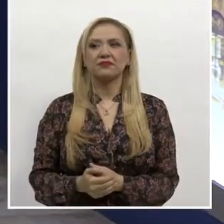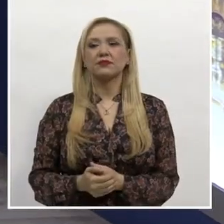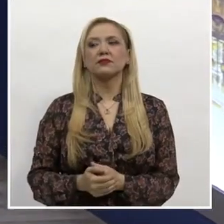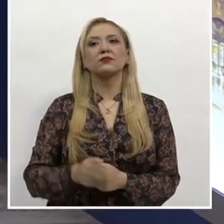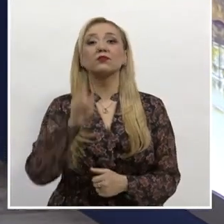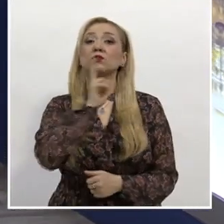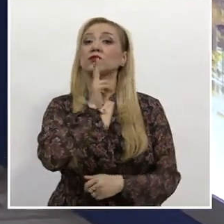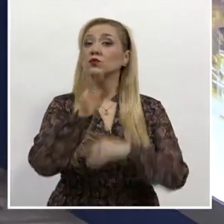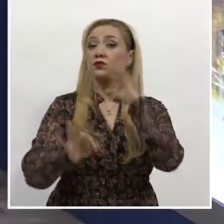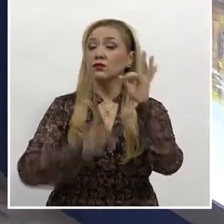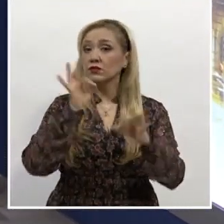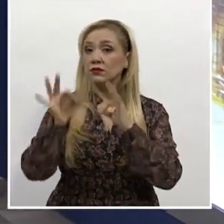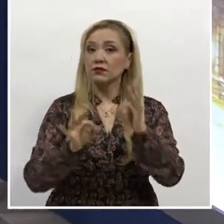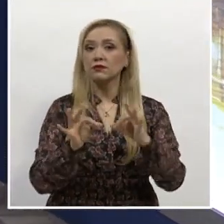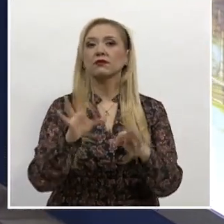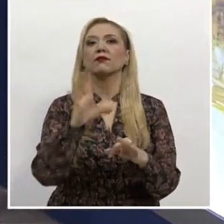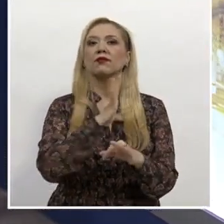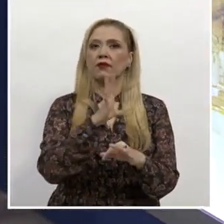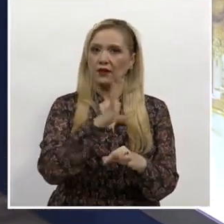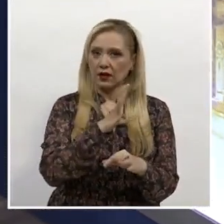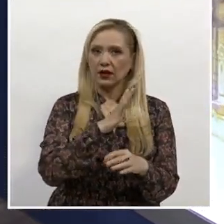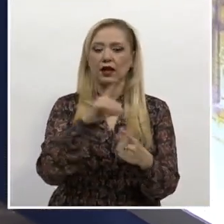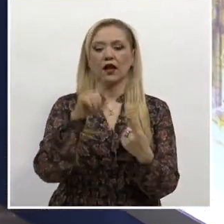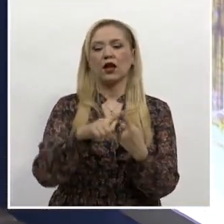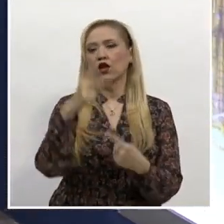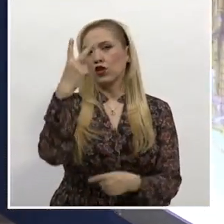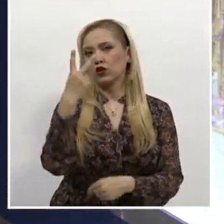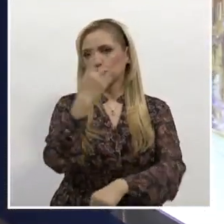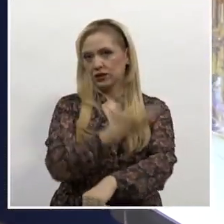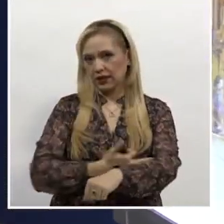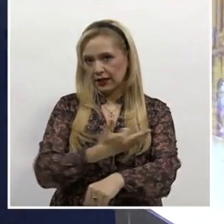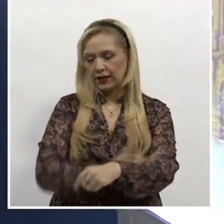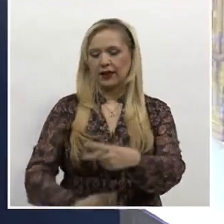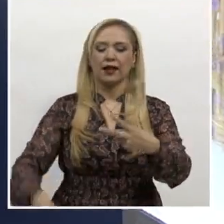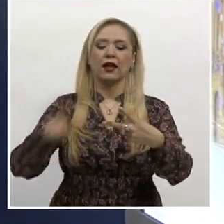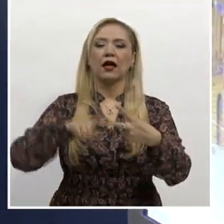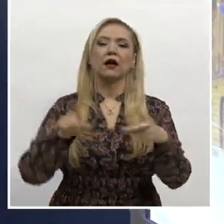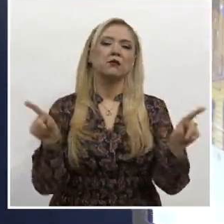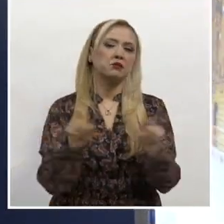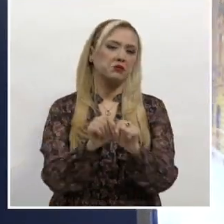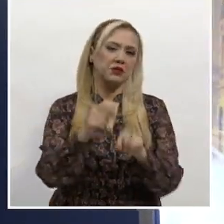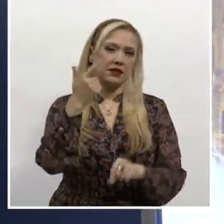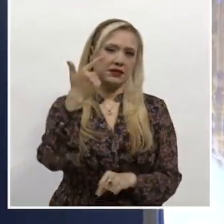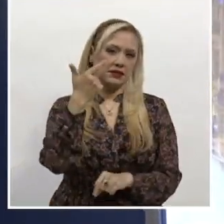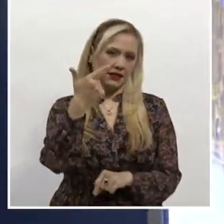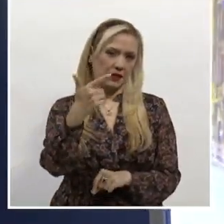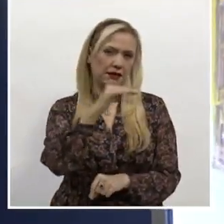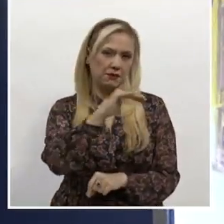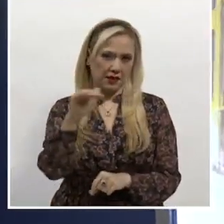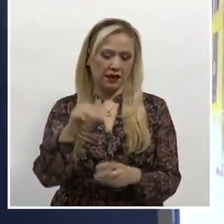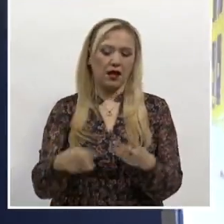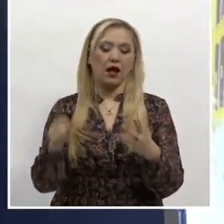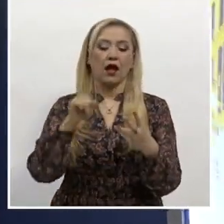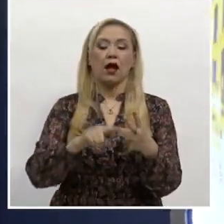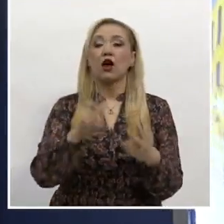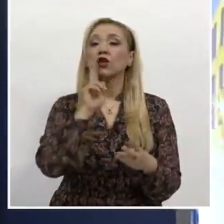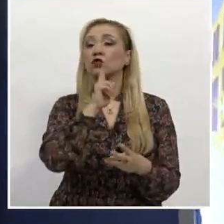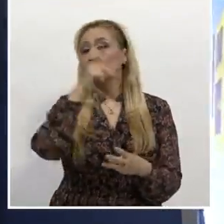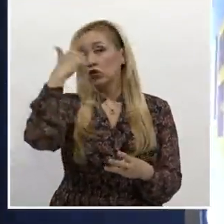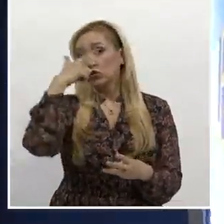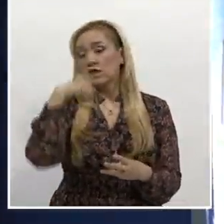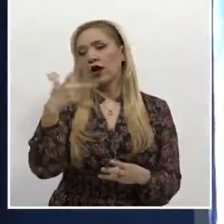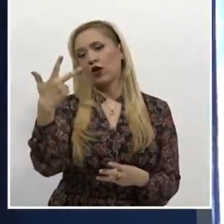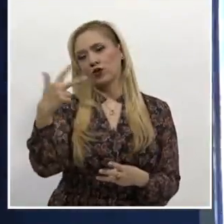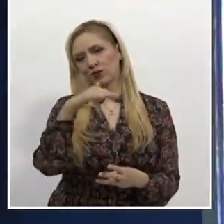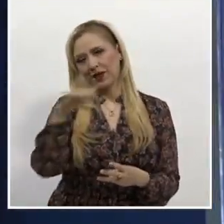informativos, se cuenta con el corte informativo de las 14 horas, el avance informativo a las 19.30 y el noticiario nocturno a las